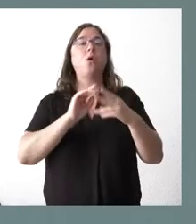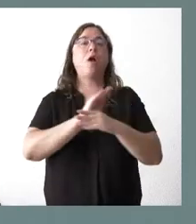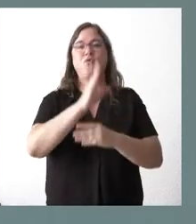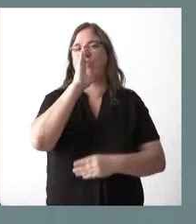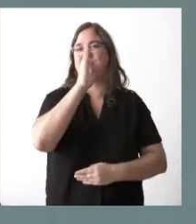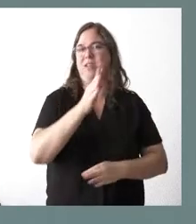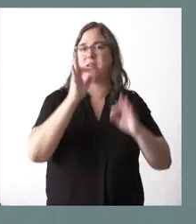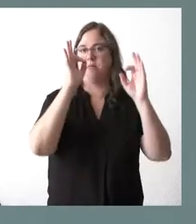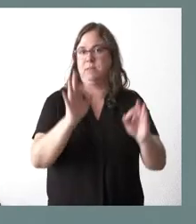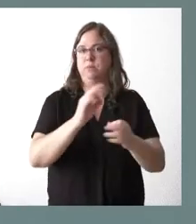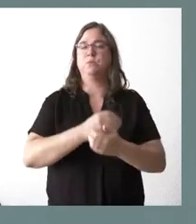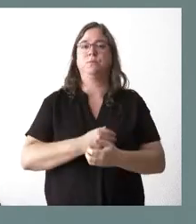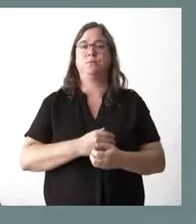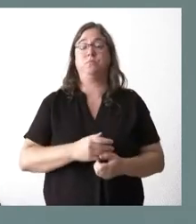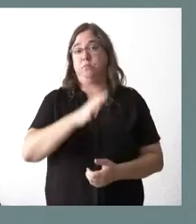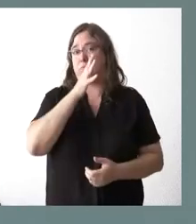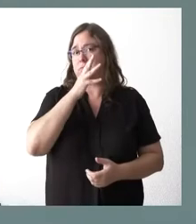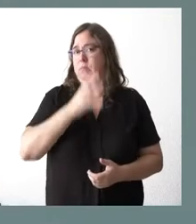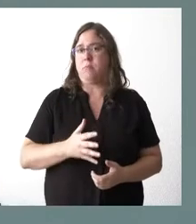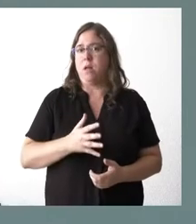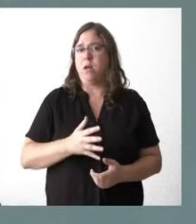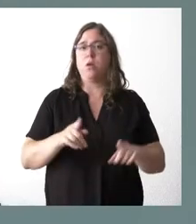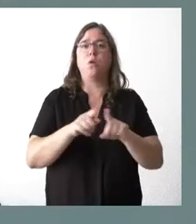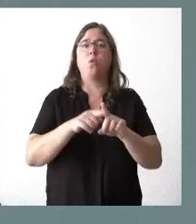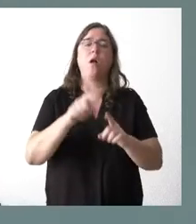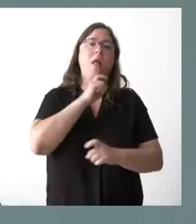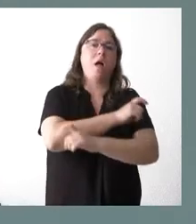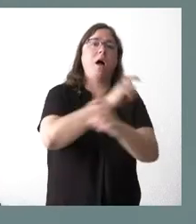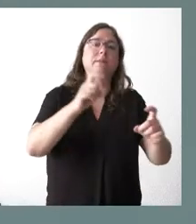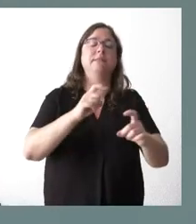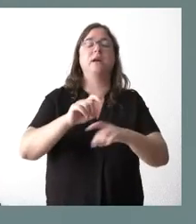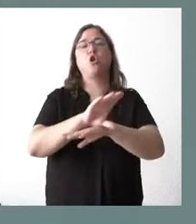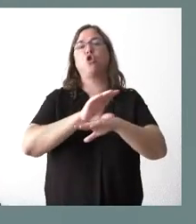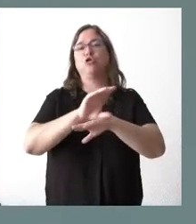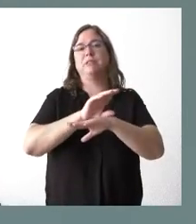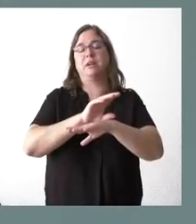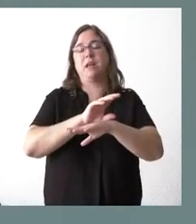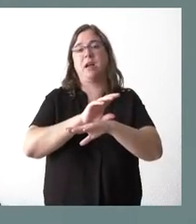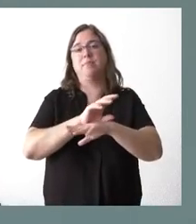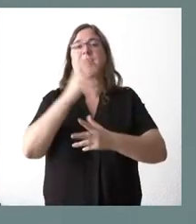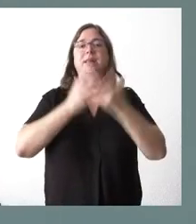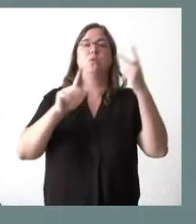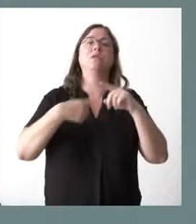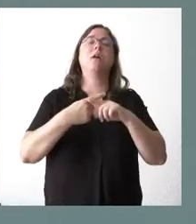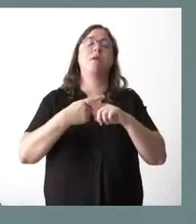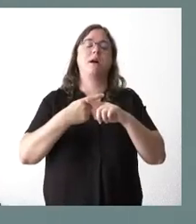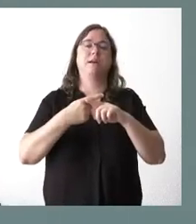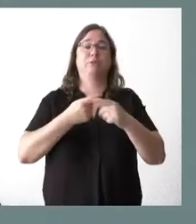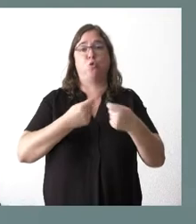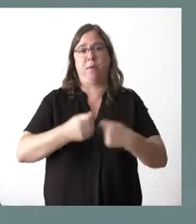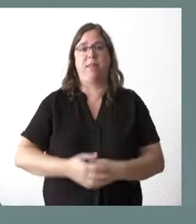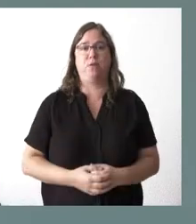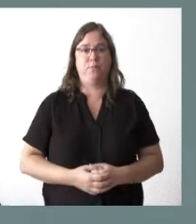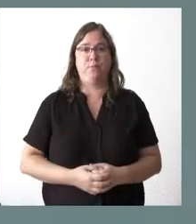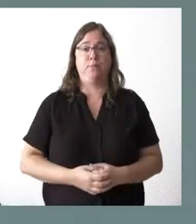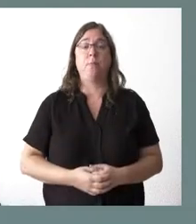dirección que también en ese momento anunció la Consejería de Industria y Comercio. Por tanto, nos parece que en este ámbito